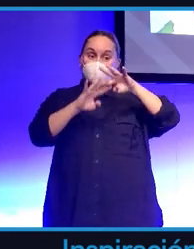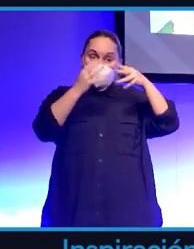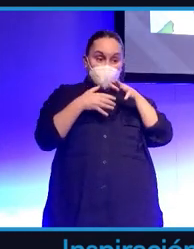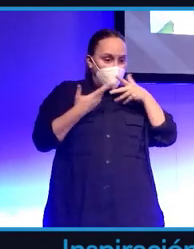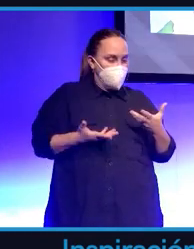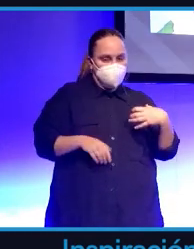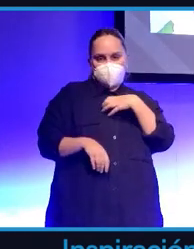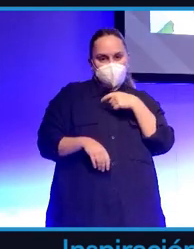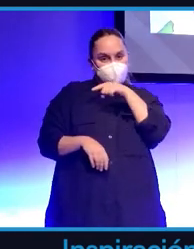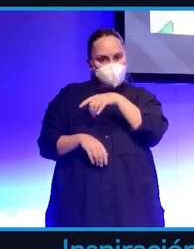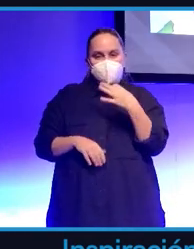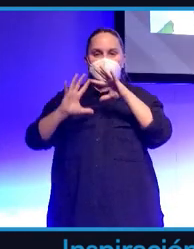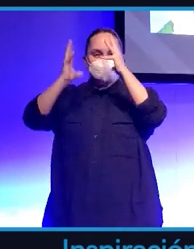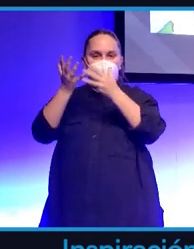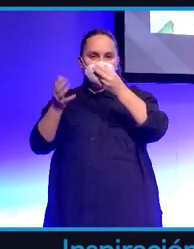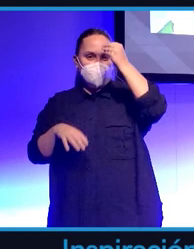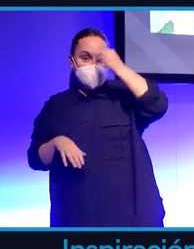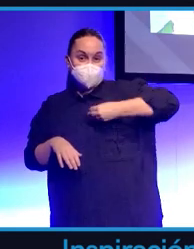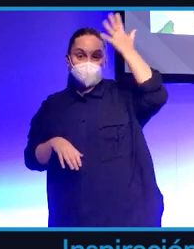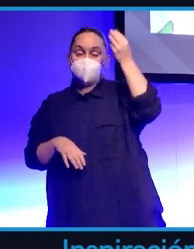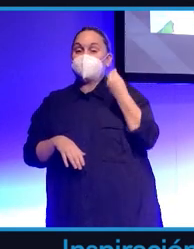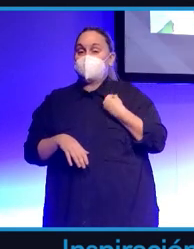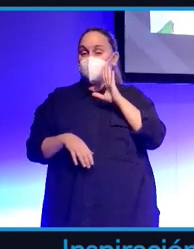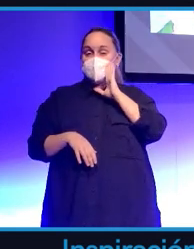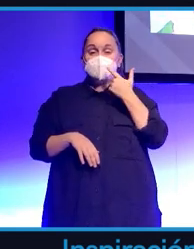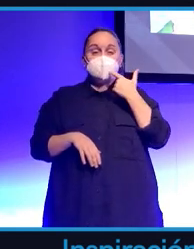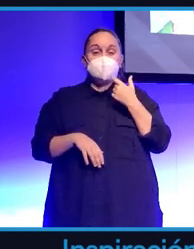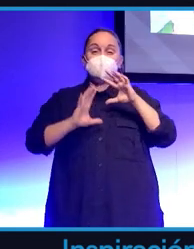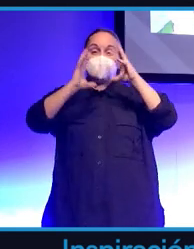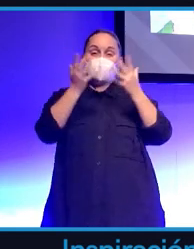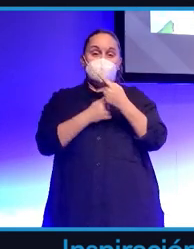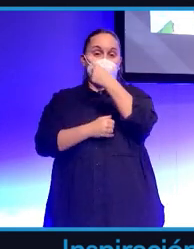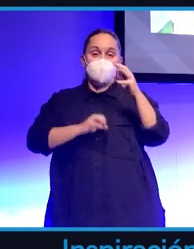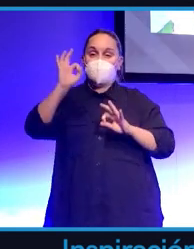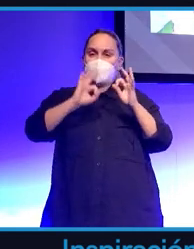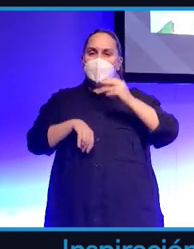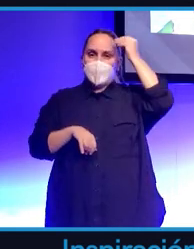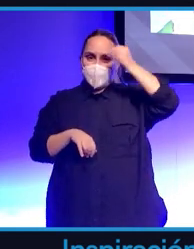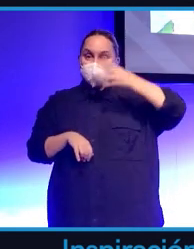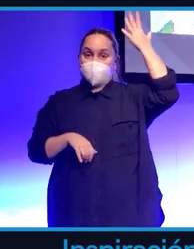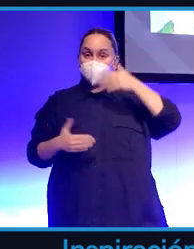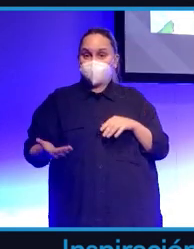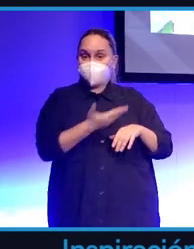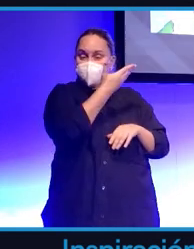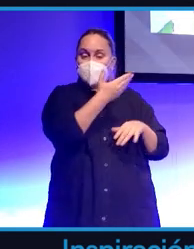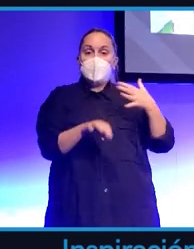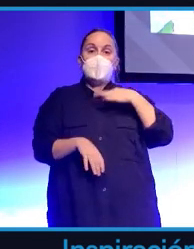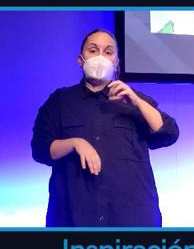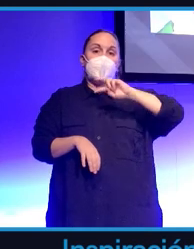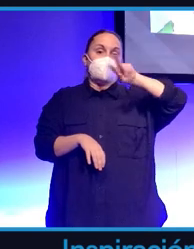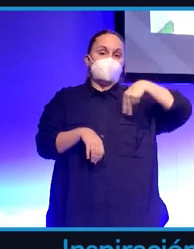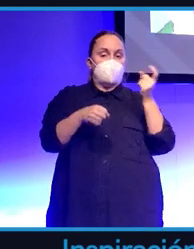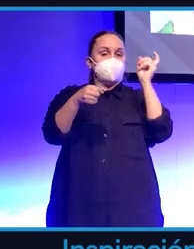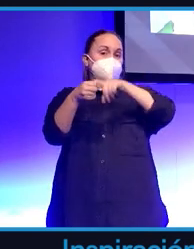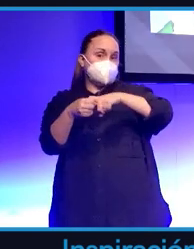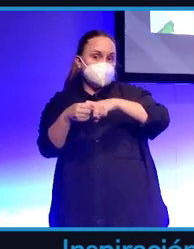que como comentaba va a estar en este mundo 100% virtual que es este que estamos viendo aquí que como mucho estarás un par de horas porque